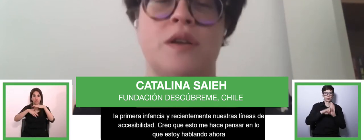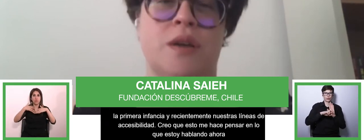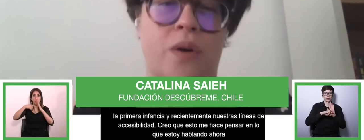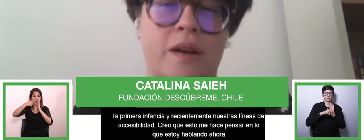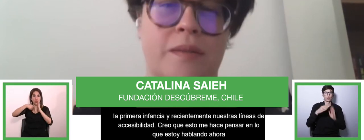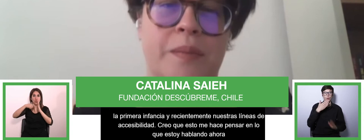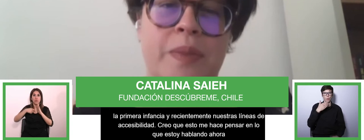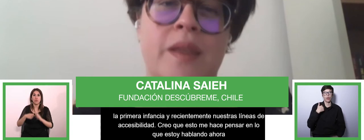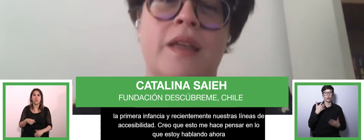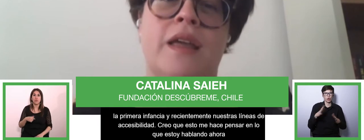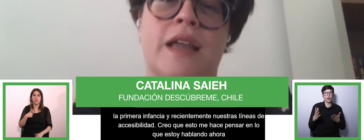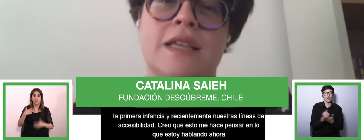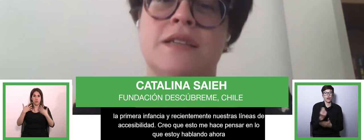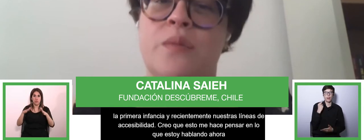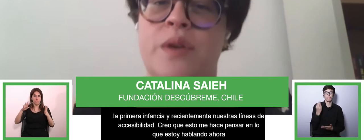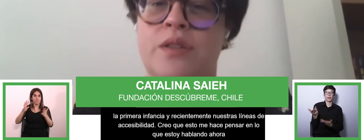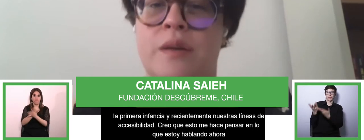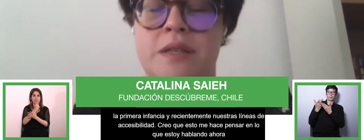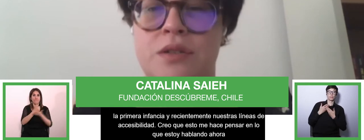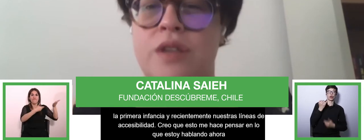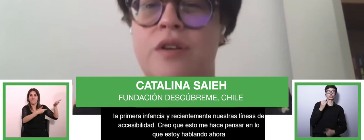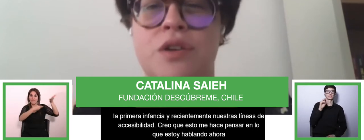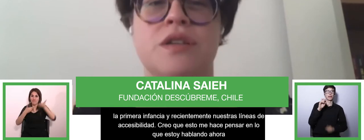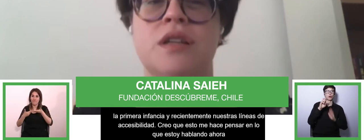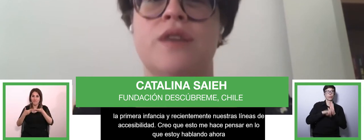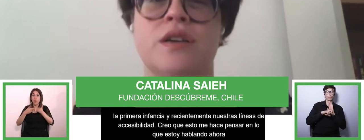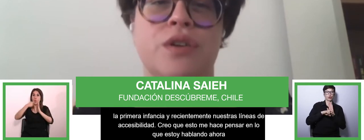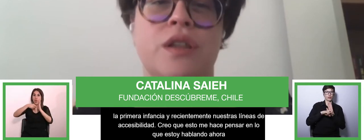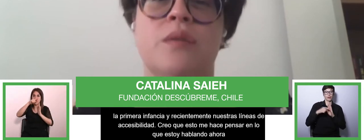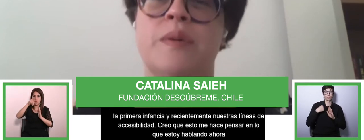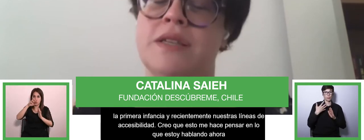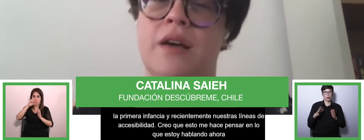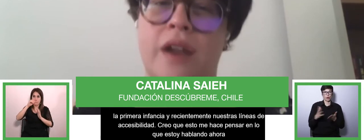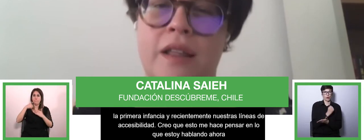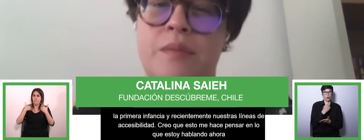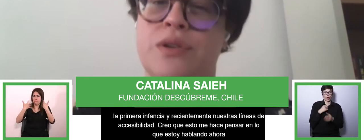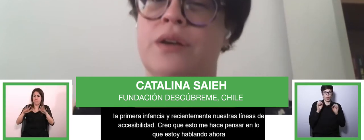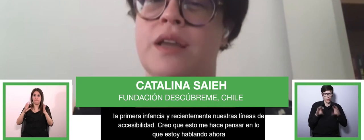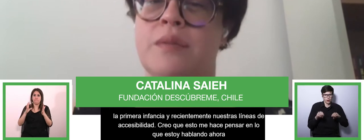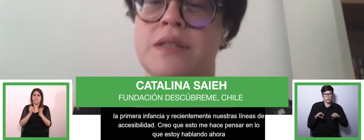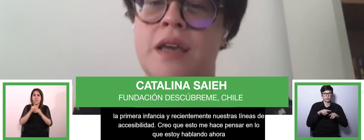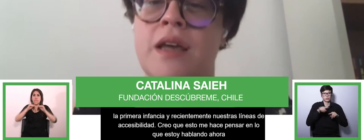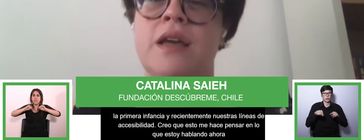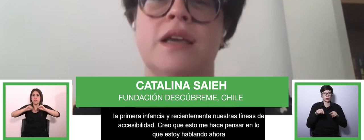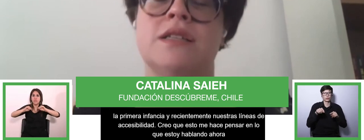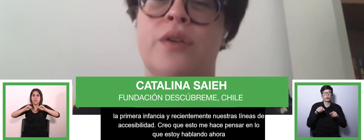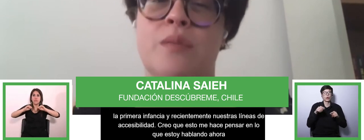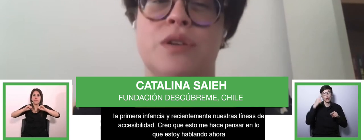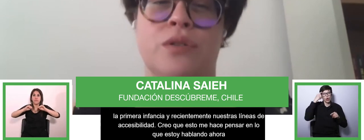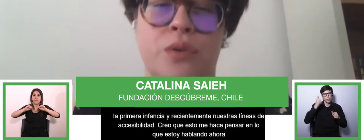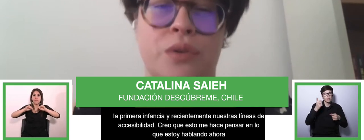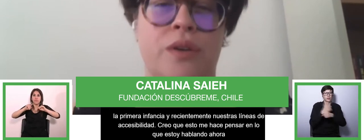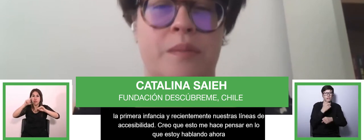Zero Project Award. Gracias a un proyecto de capacitación, evaluación y certificación de competencias laborales de personas con discapacidad